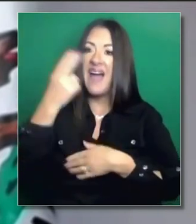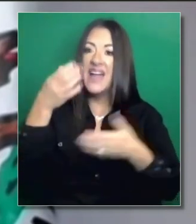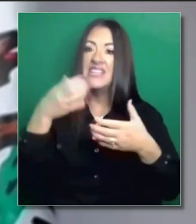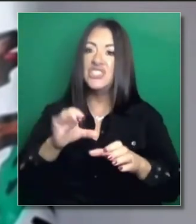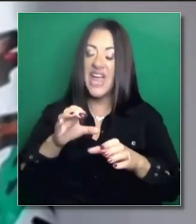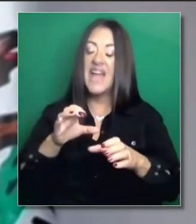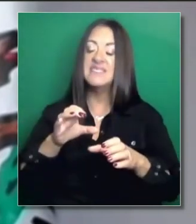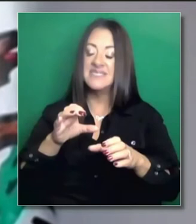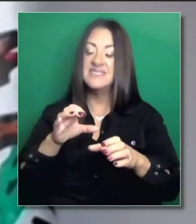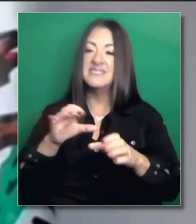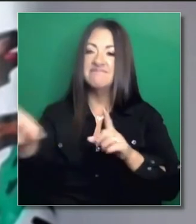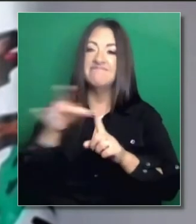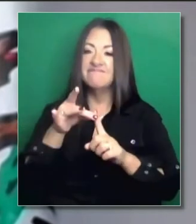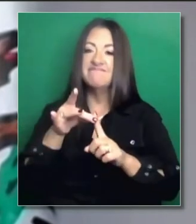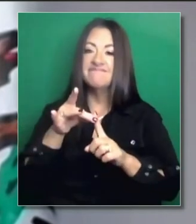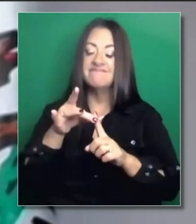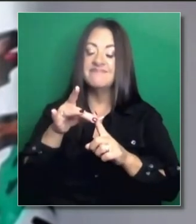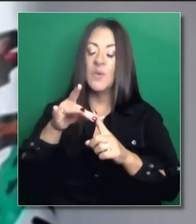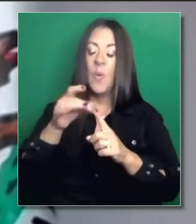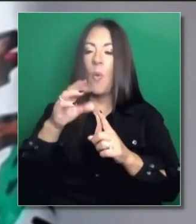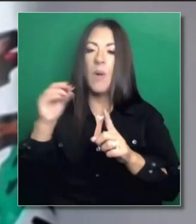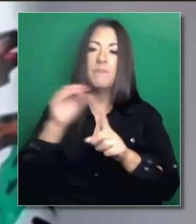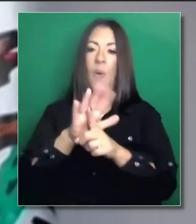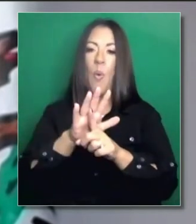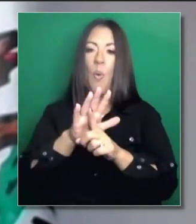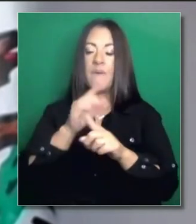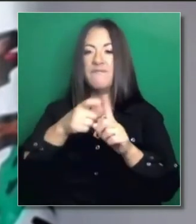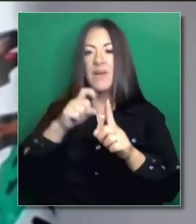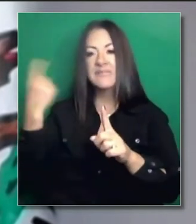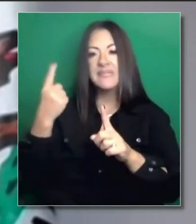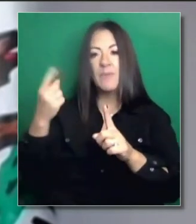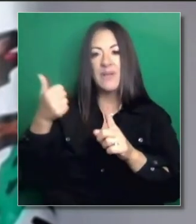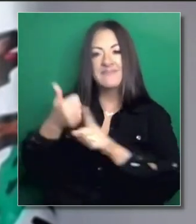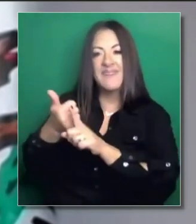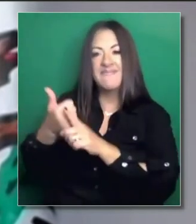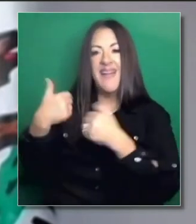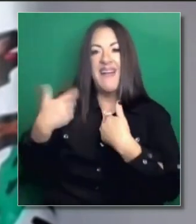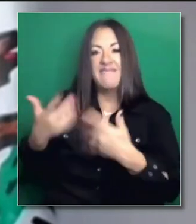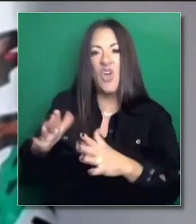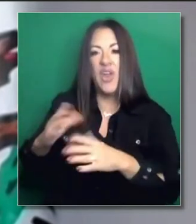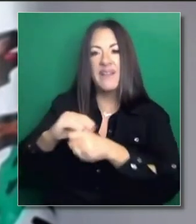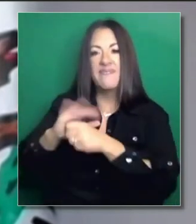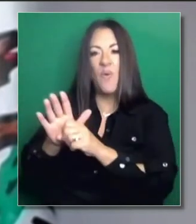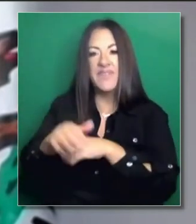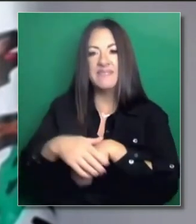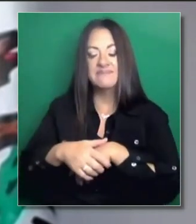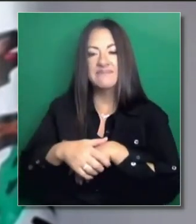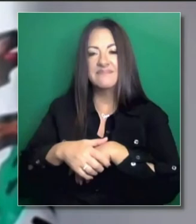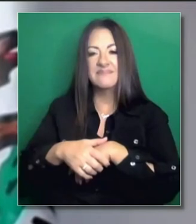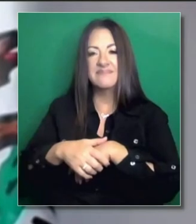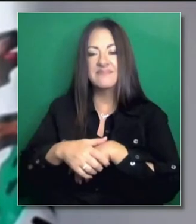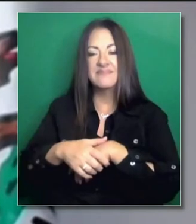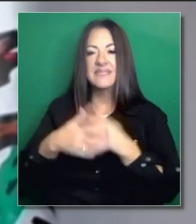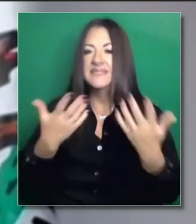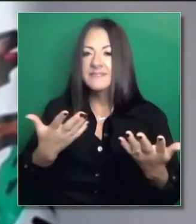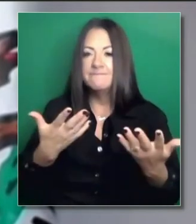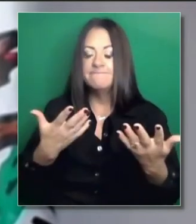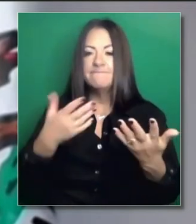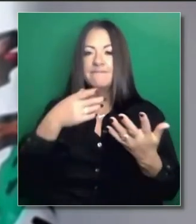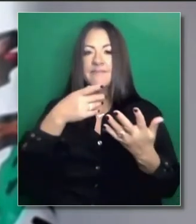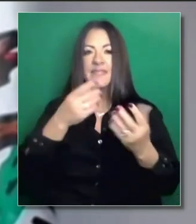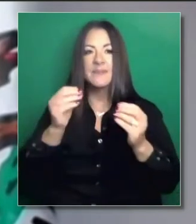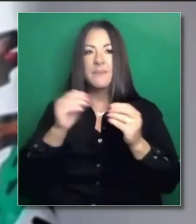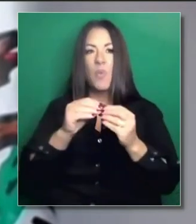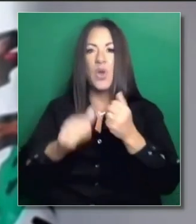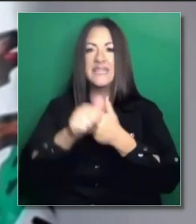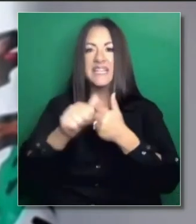en mi comunidad. Es más factible que se expongan ustedes. Hay mucho más riesgo desde el punto de vista